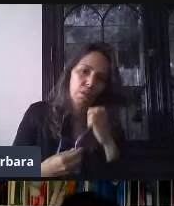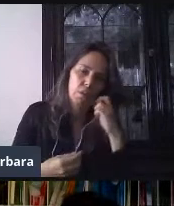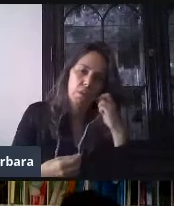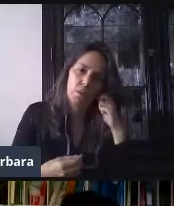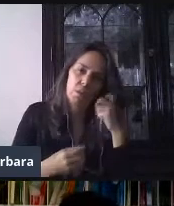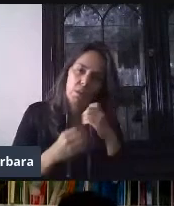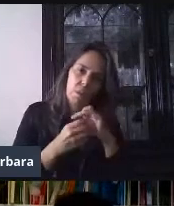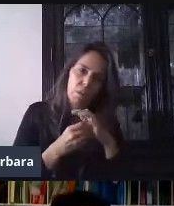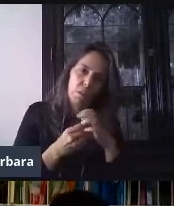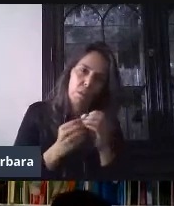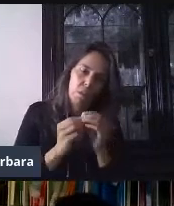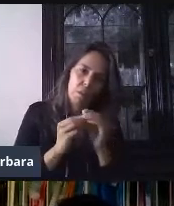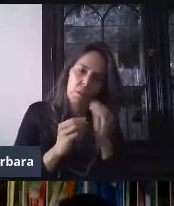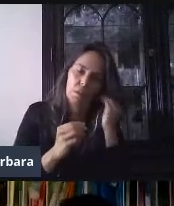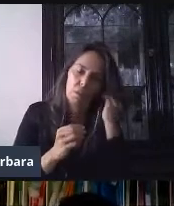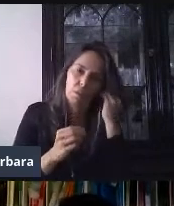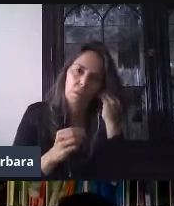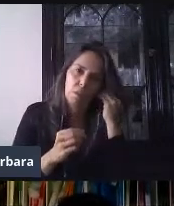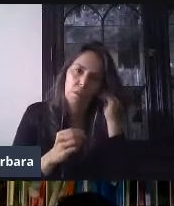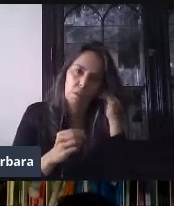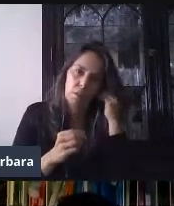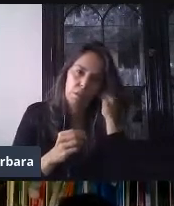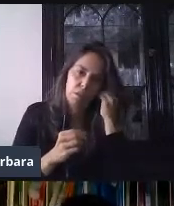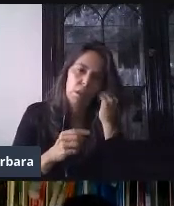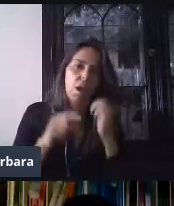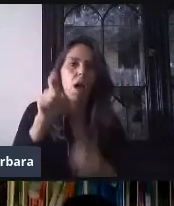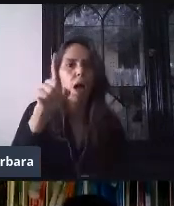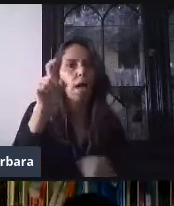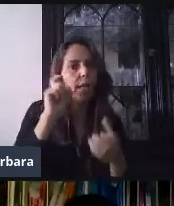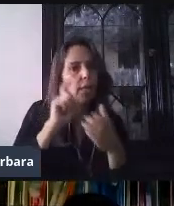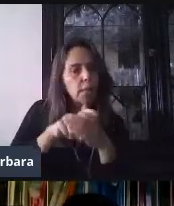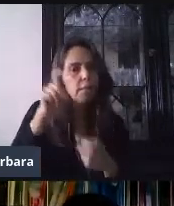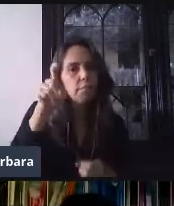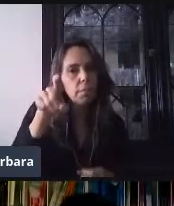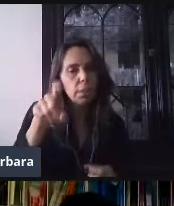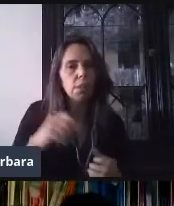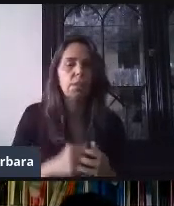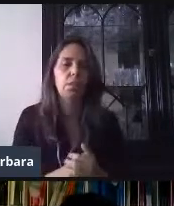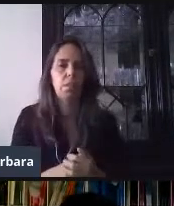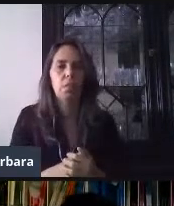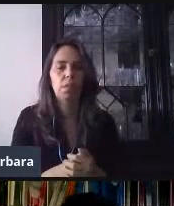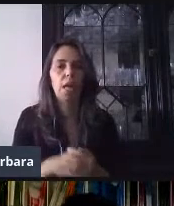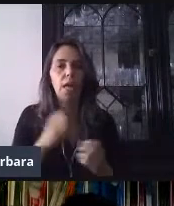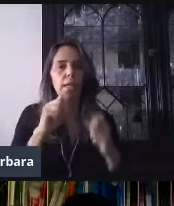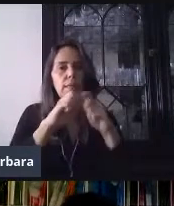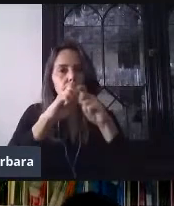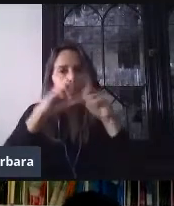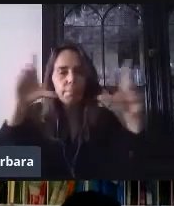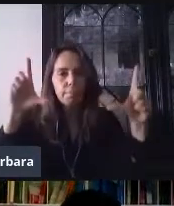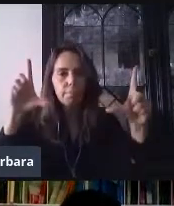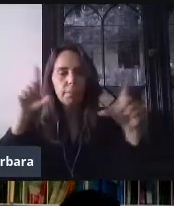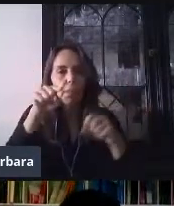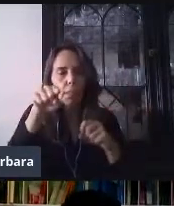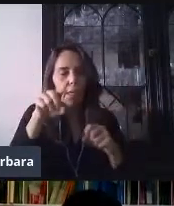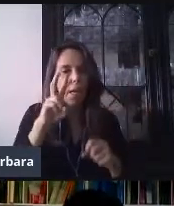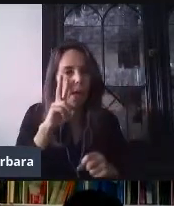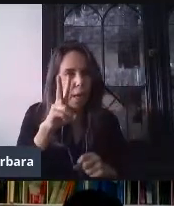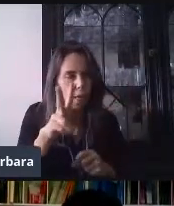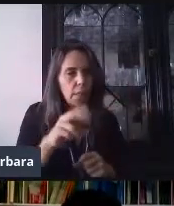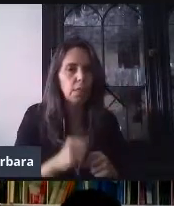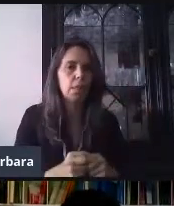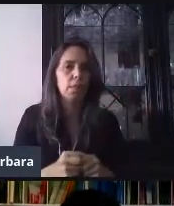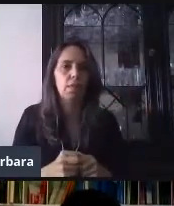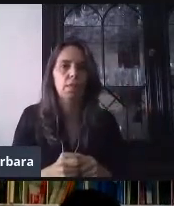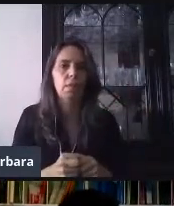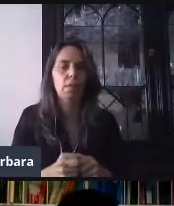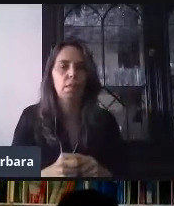morado. Entonces, voy a dar clic ahí y me va a abrir esta siguiente ventana. En esta siguiente ventana me va